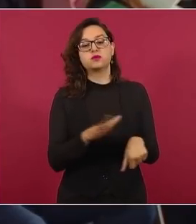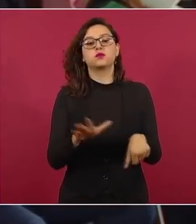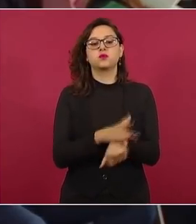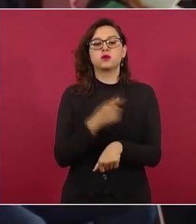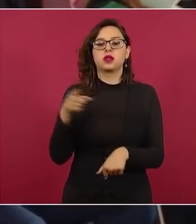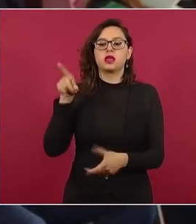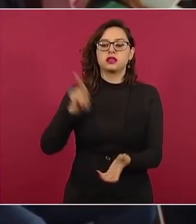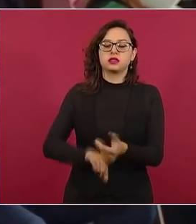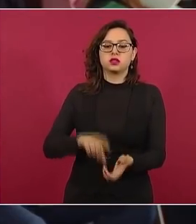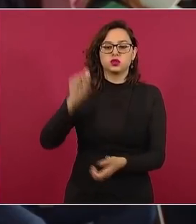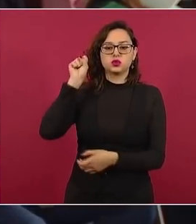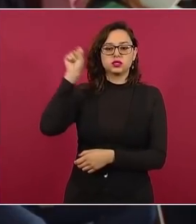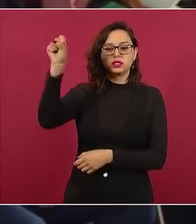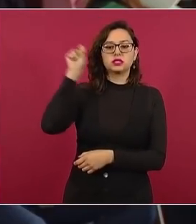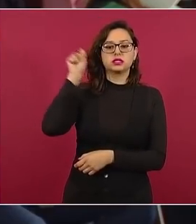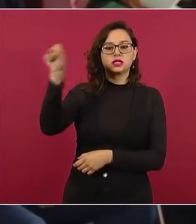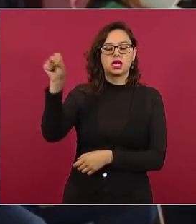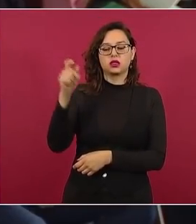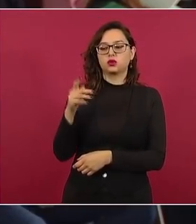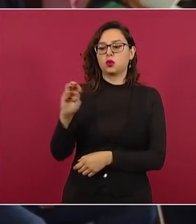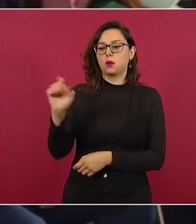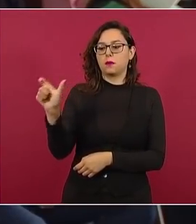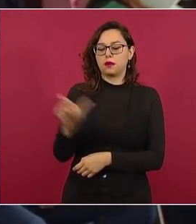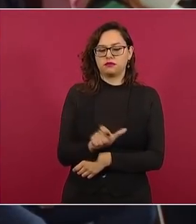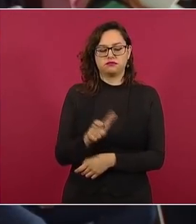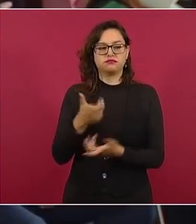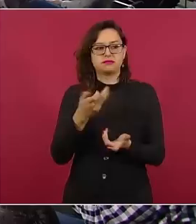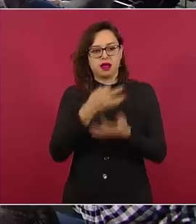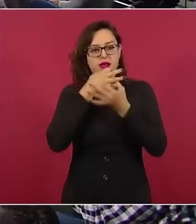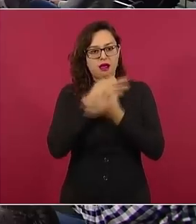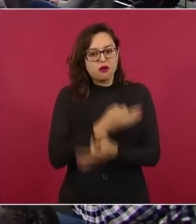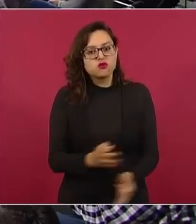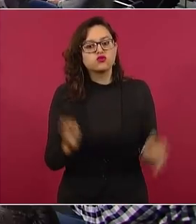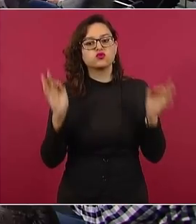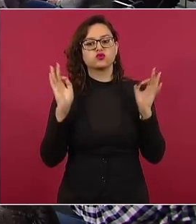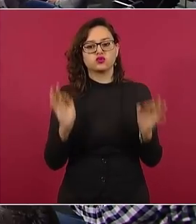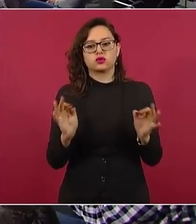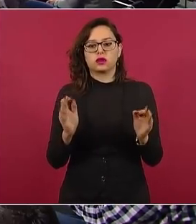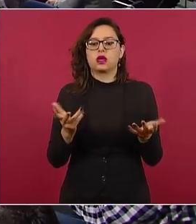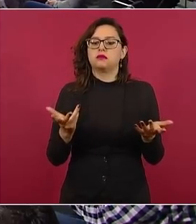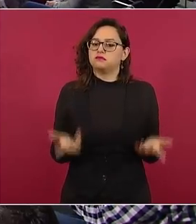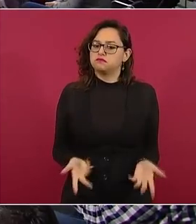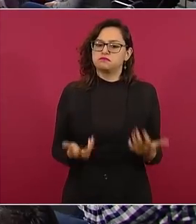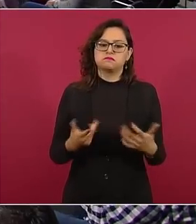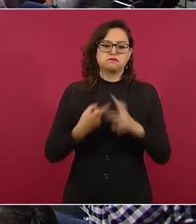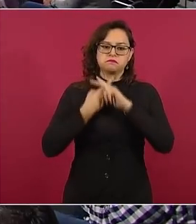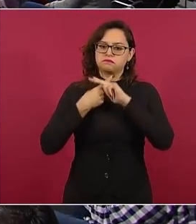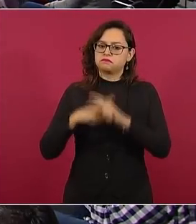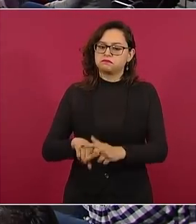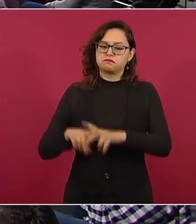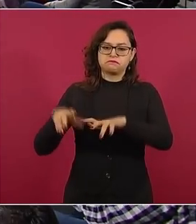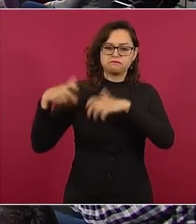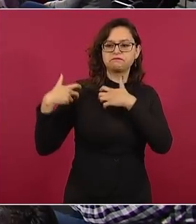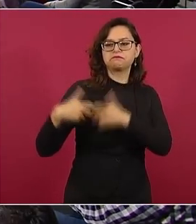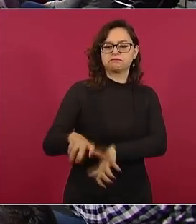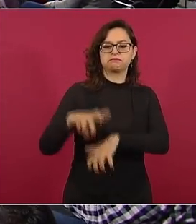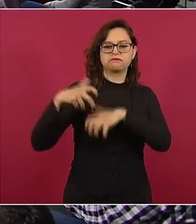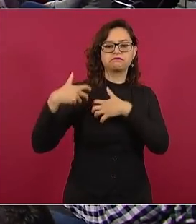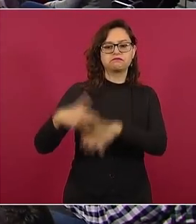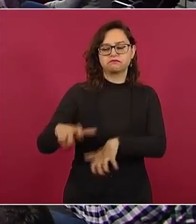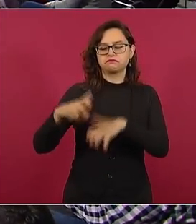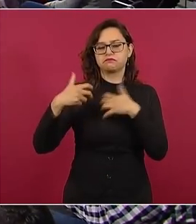Mexicana ha ya anunciado que va a empezar una serie de movilizaciones para presionar a la